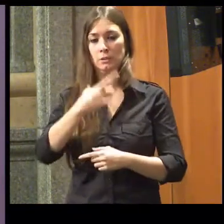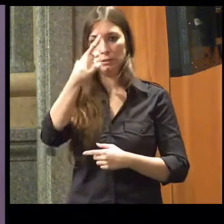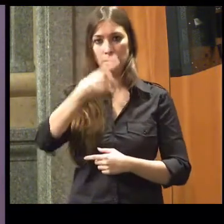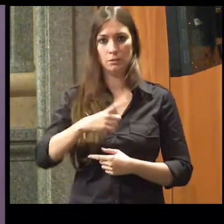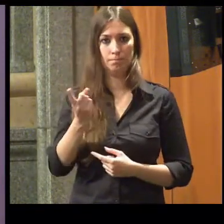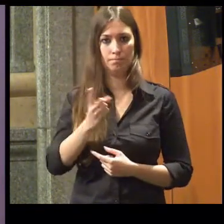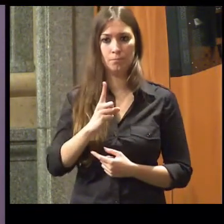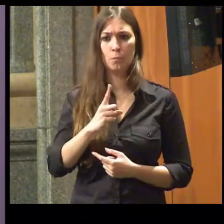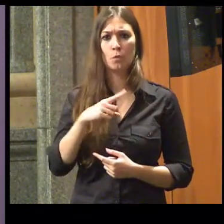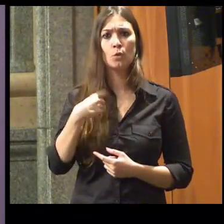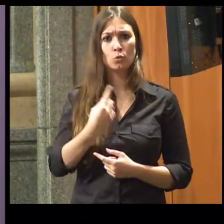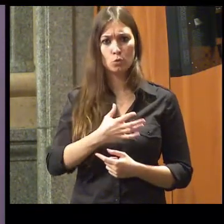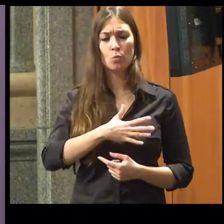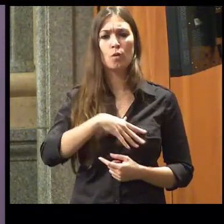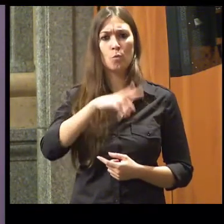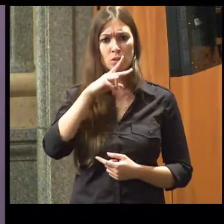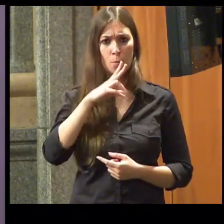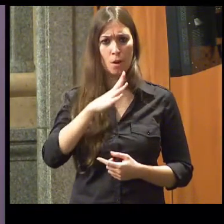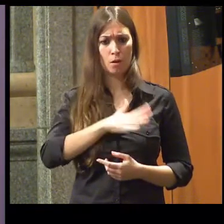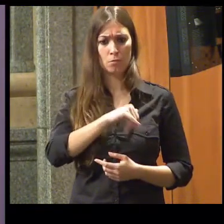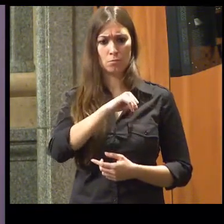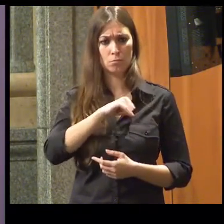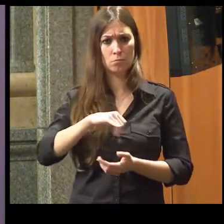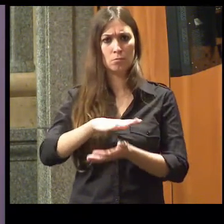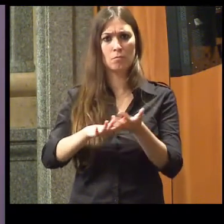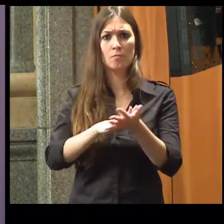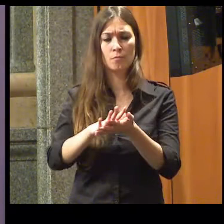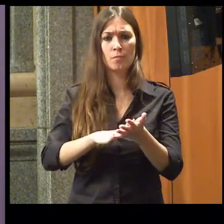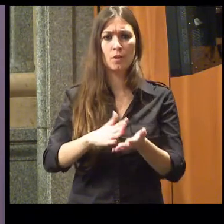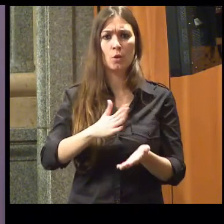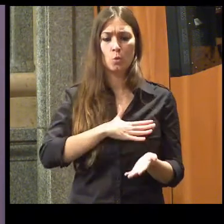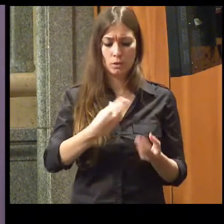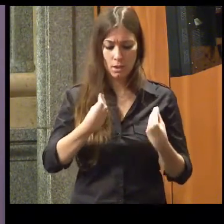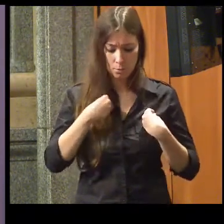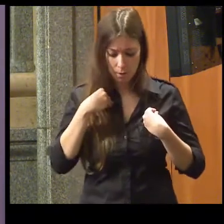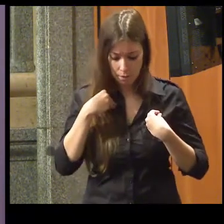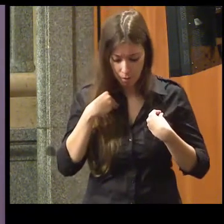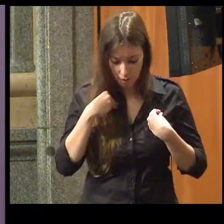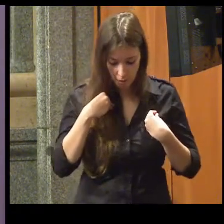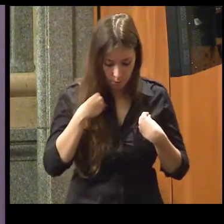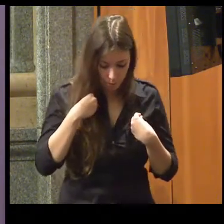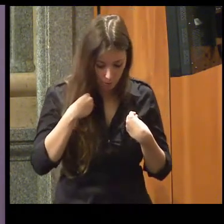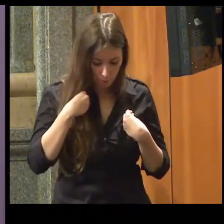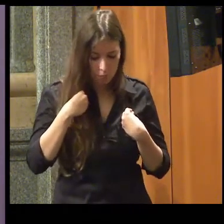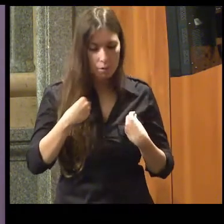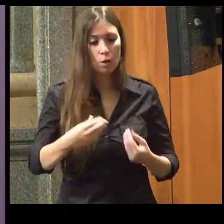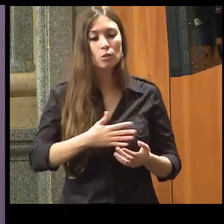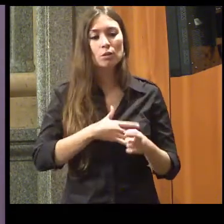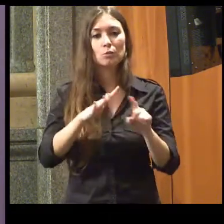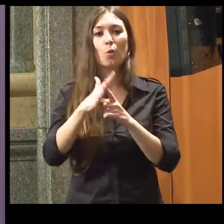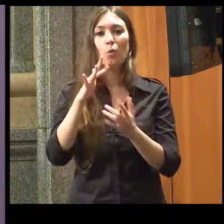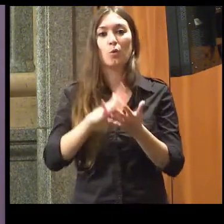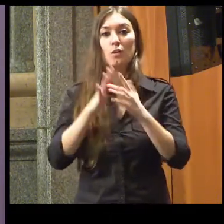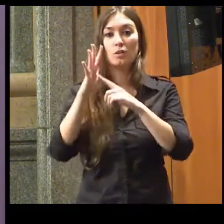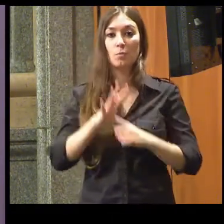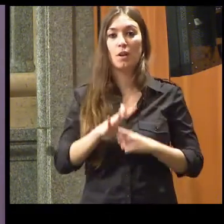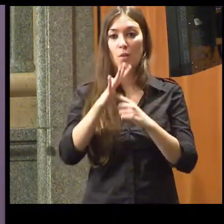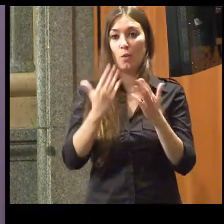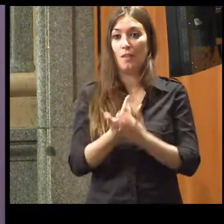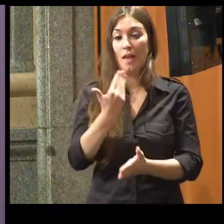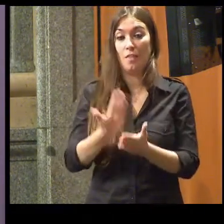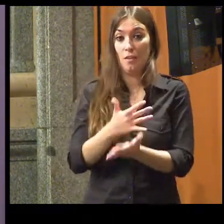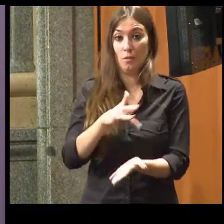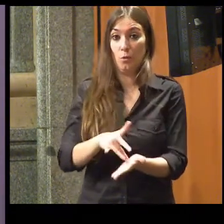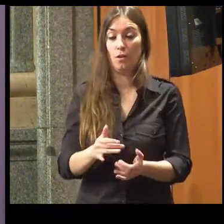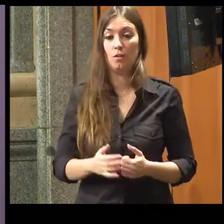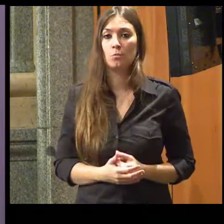Nosotros podemos hablar por nosotros mismos sobre nuestras vidas y las situaciones de discriminación que vivimos en el día a día.